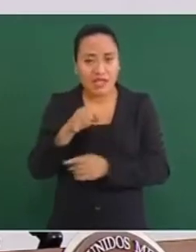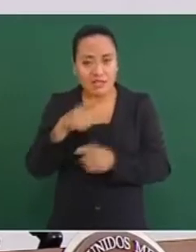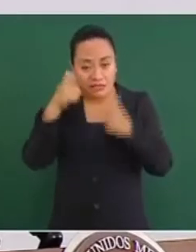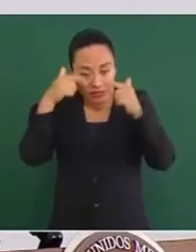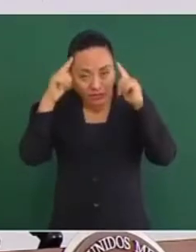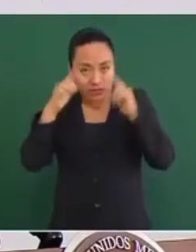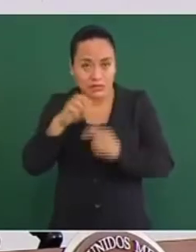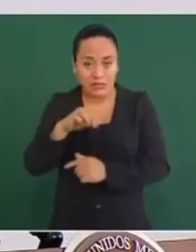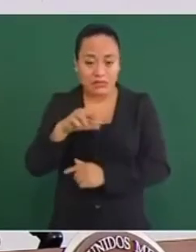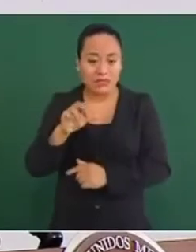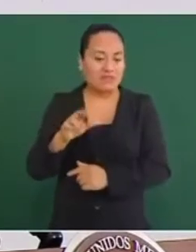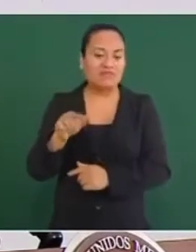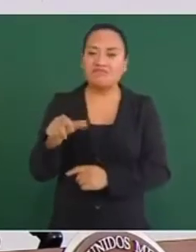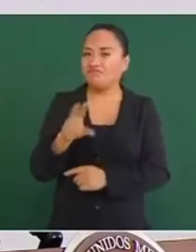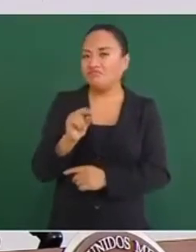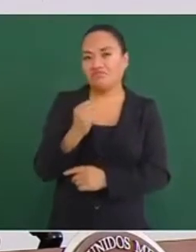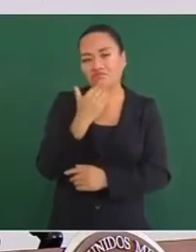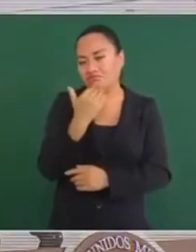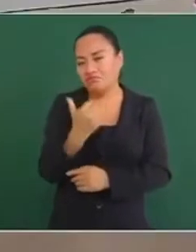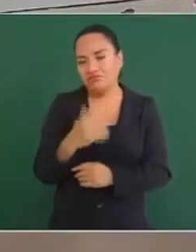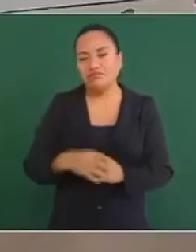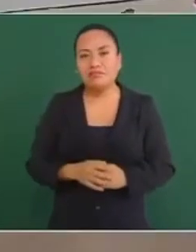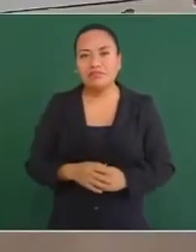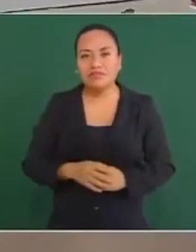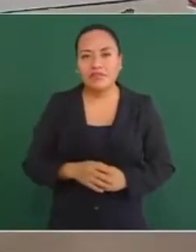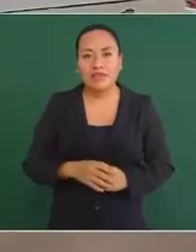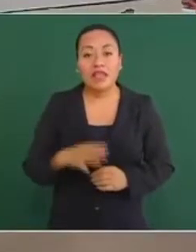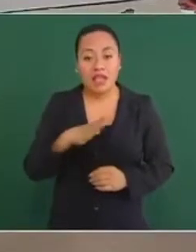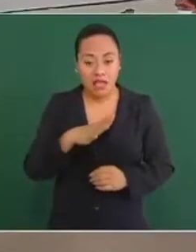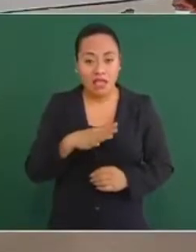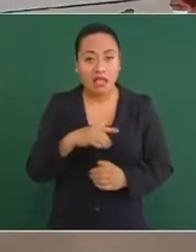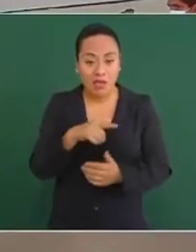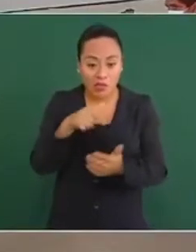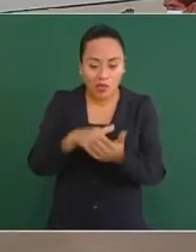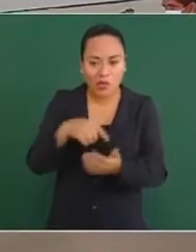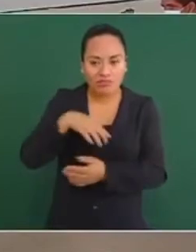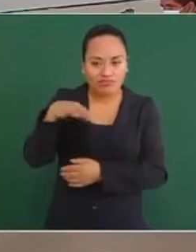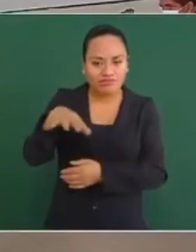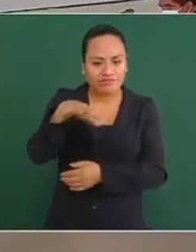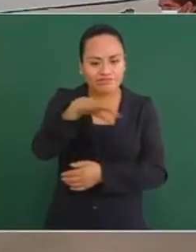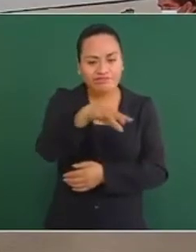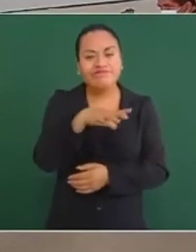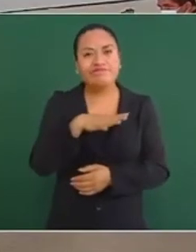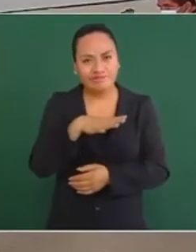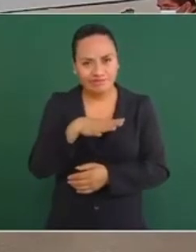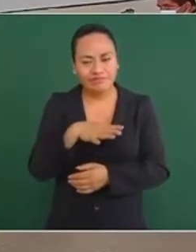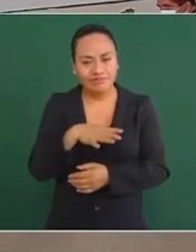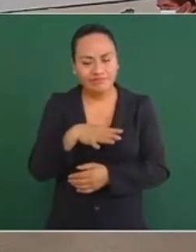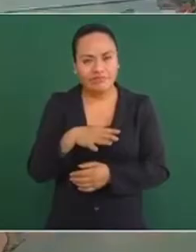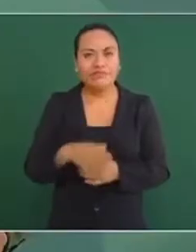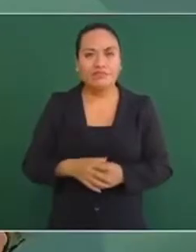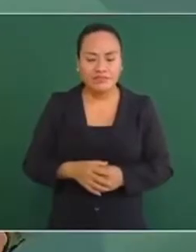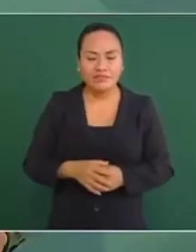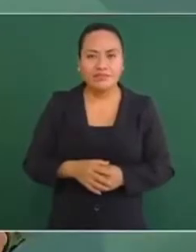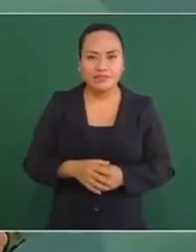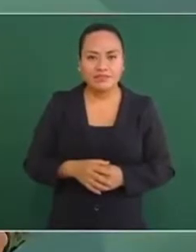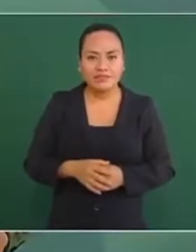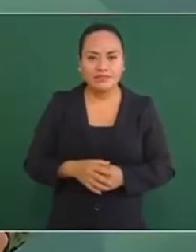Secretaría de Marina. Hay lugares en donde se ve más